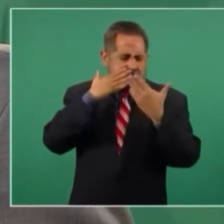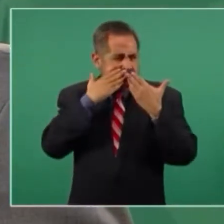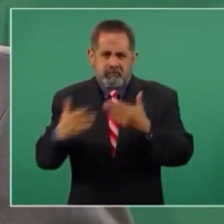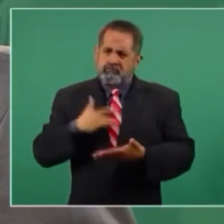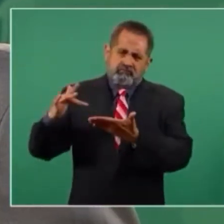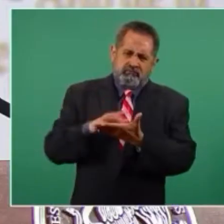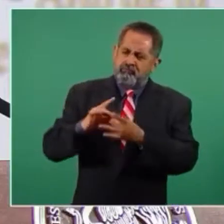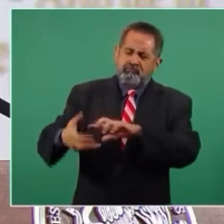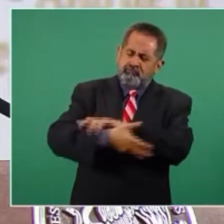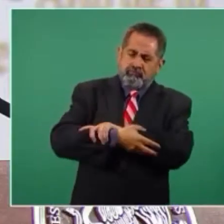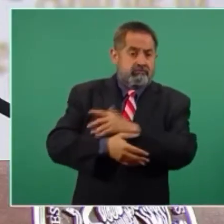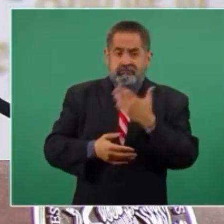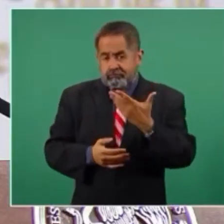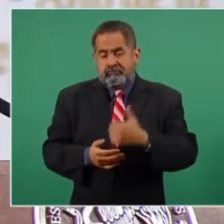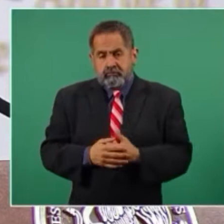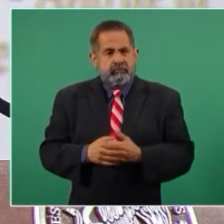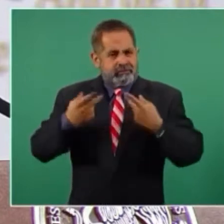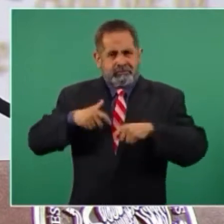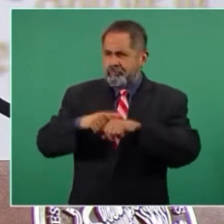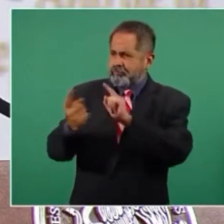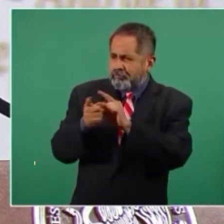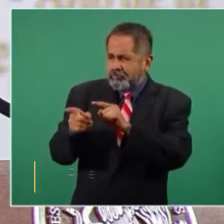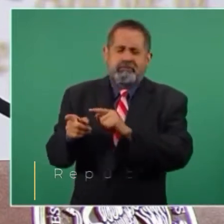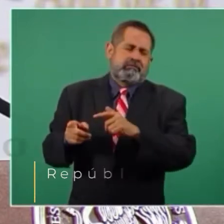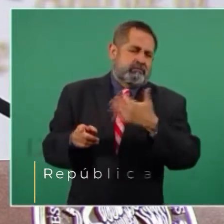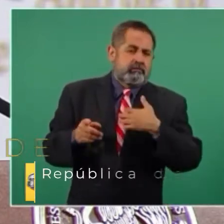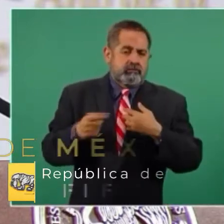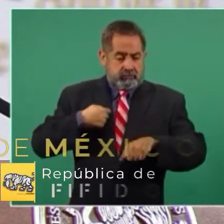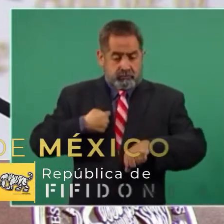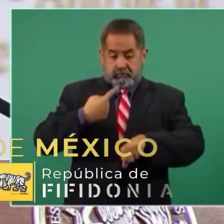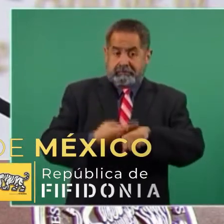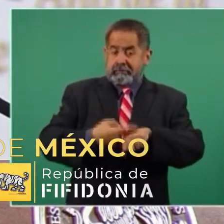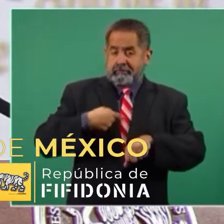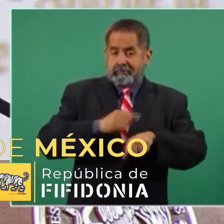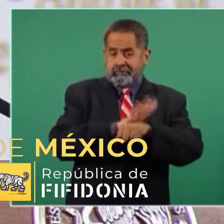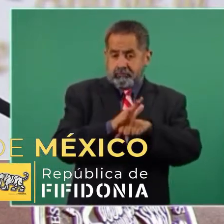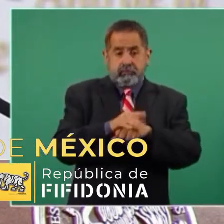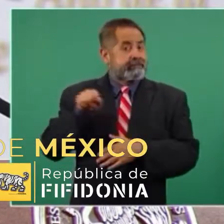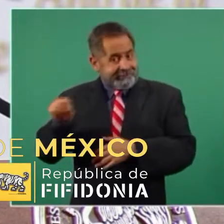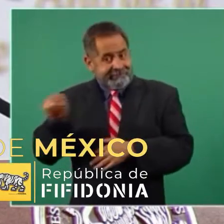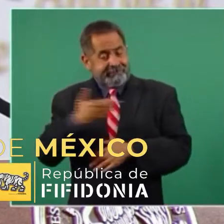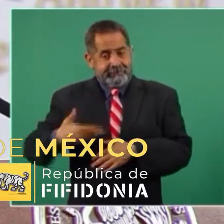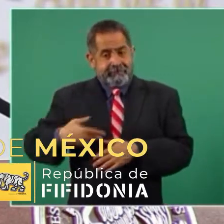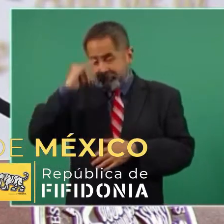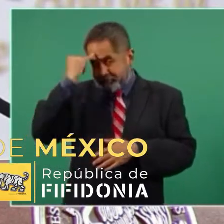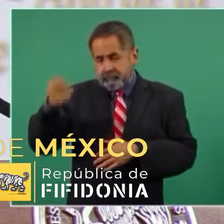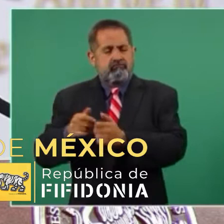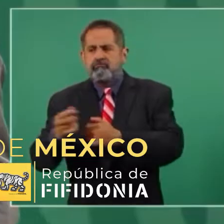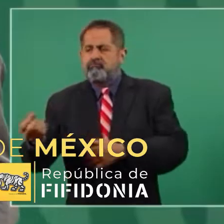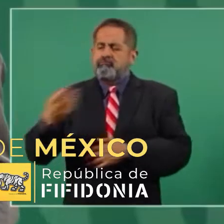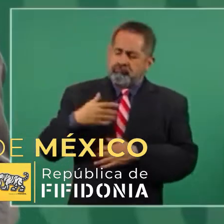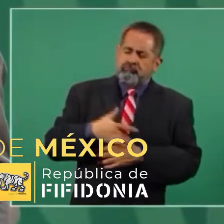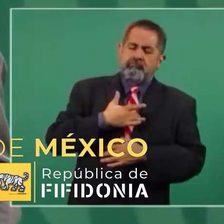solidario, muy fraterno, incluso en personal. Cuando yo fui afectado por el COVID, él expresó su